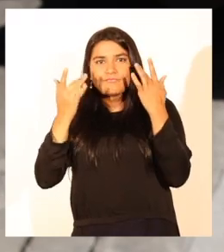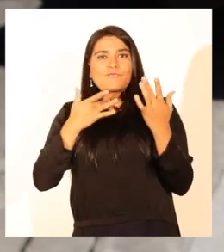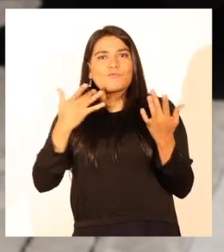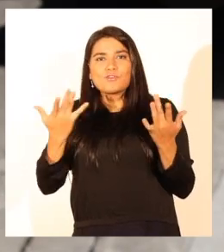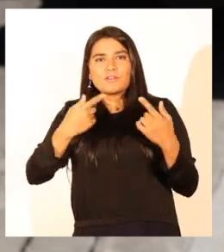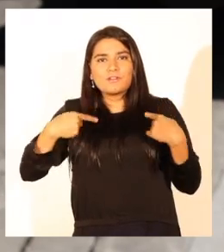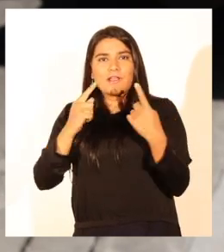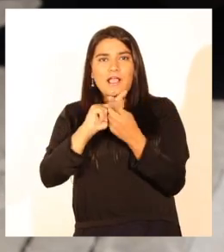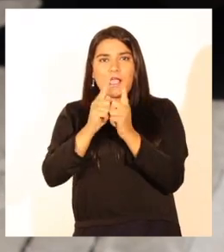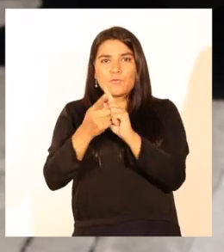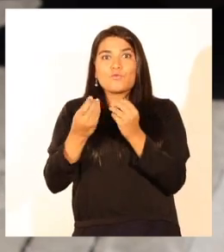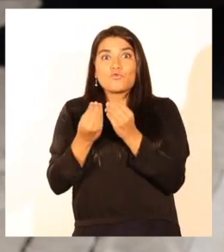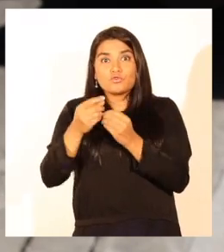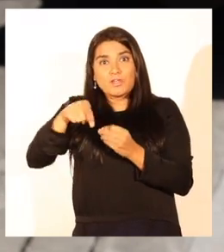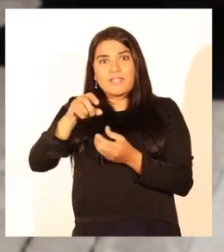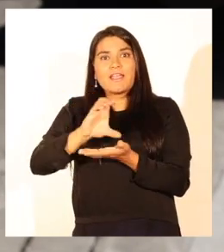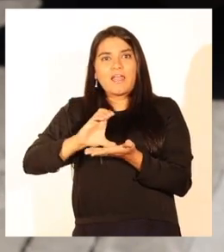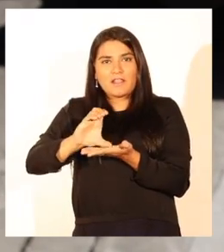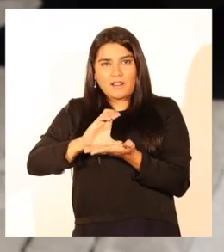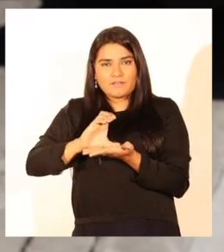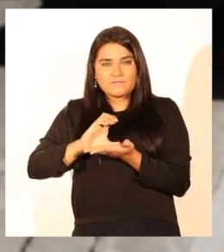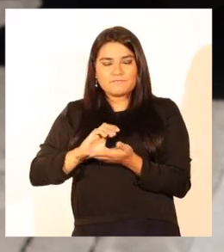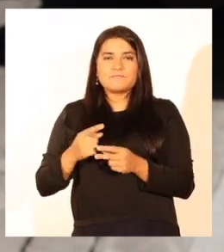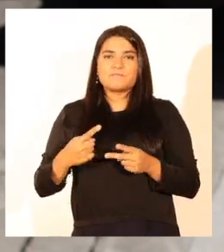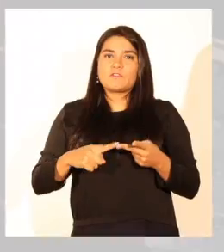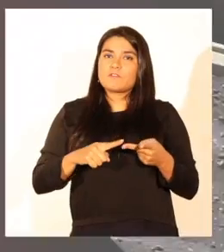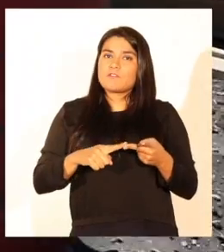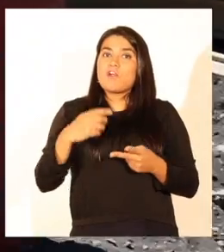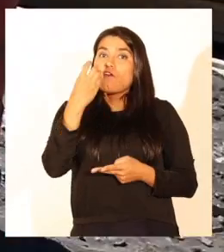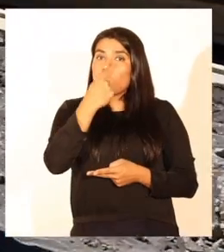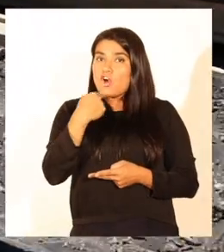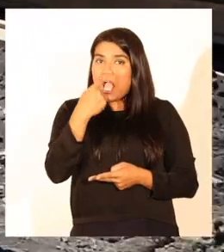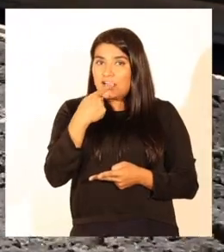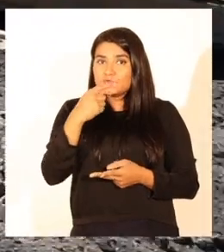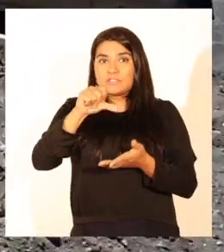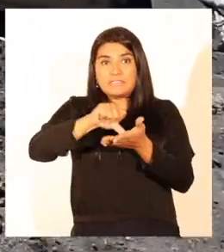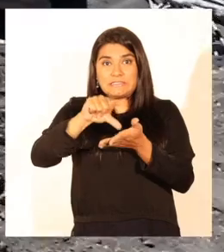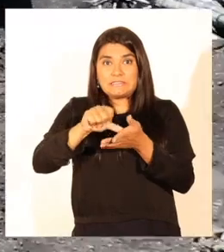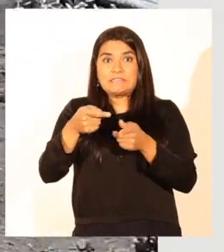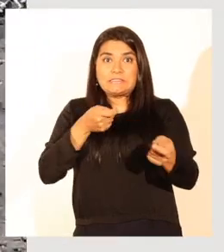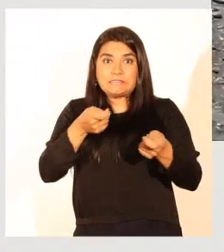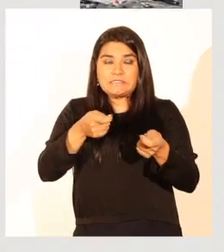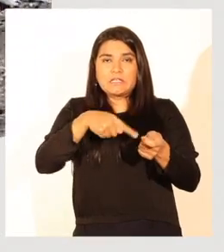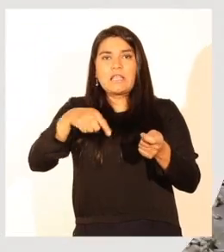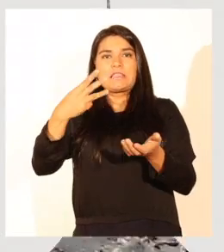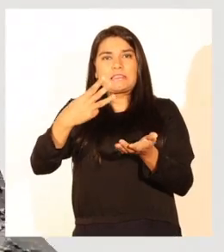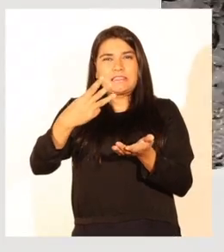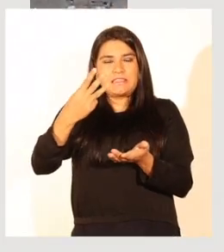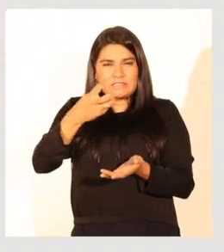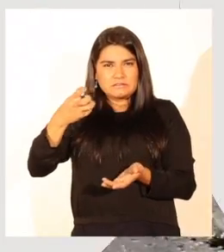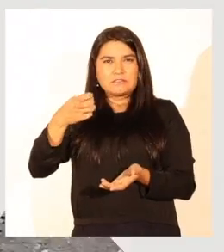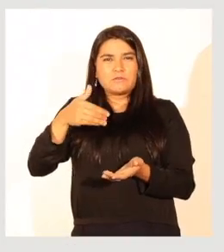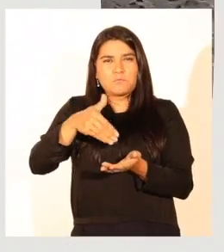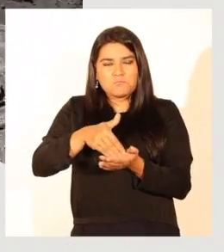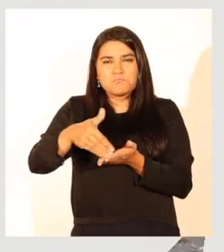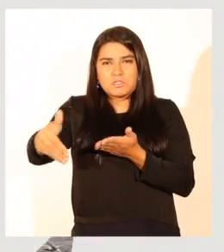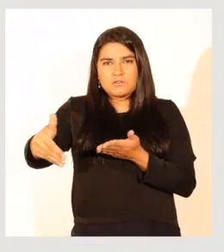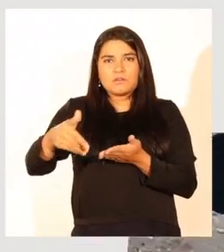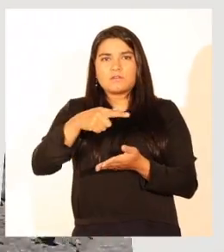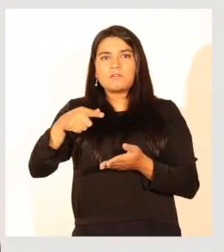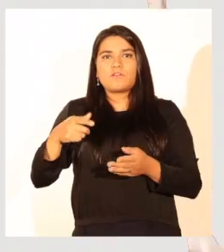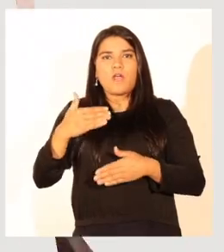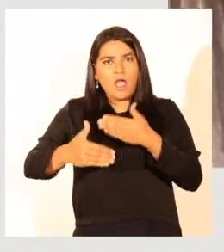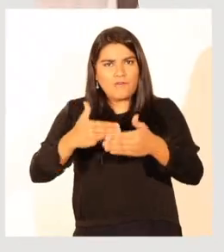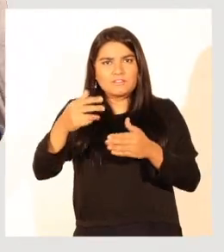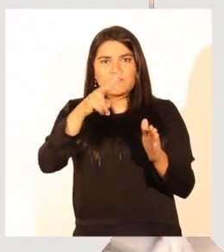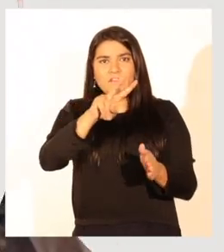Y cómo no está contenta porque ha cambiado mucho en el área. En Boca Sur, el centro cívico con una inversión de 3.300 millones de